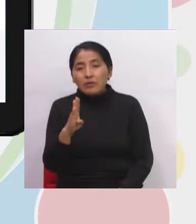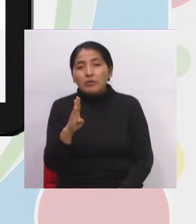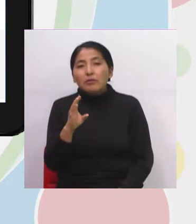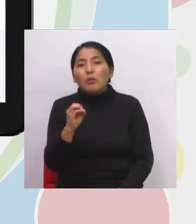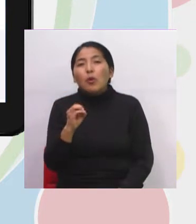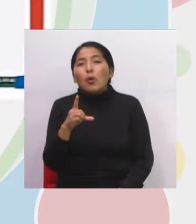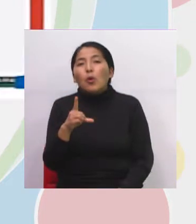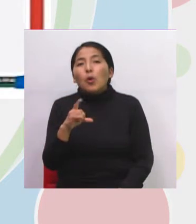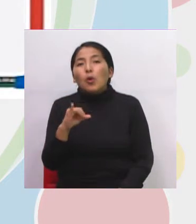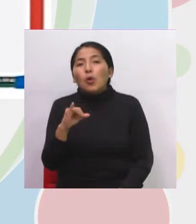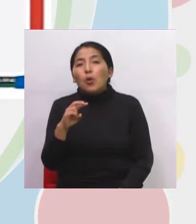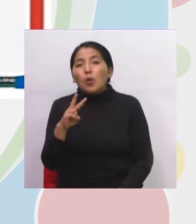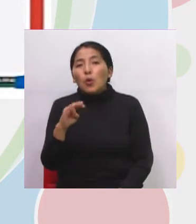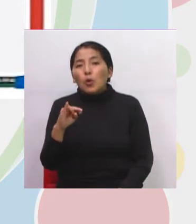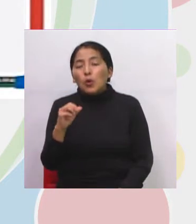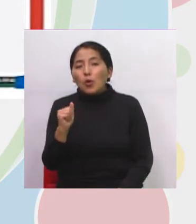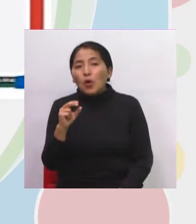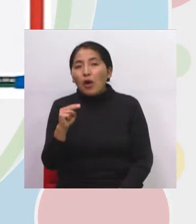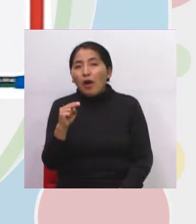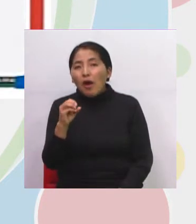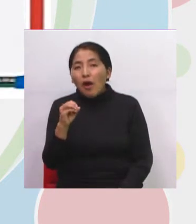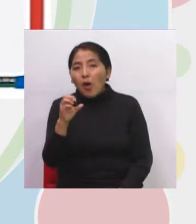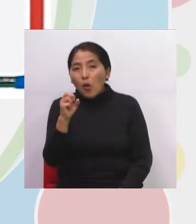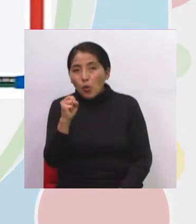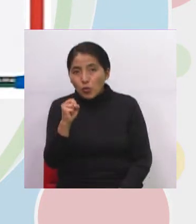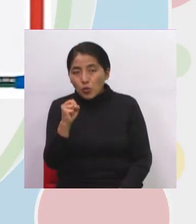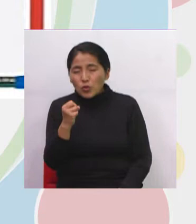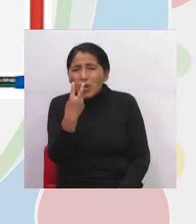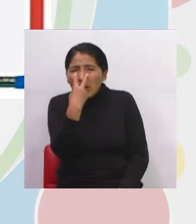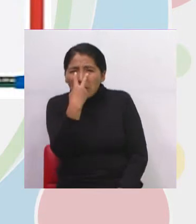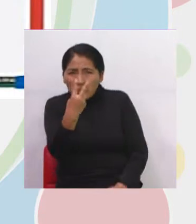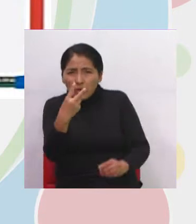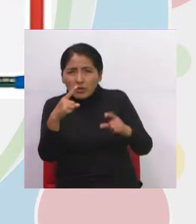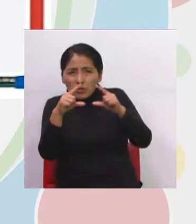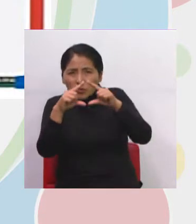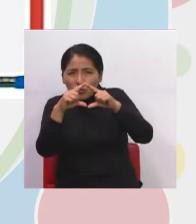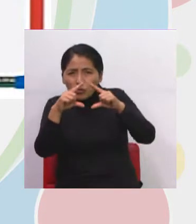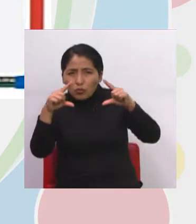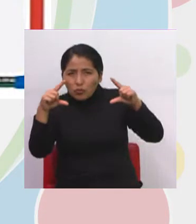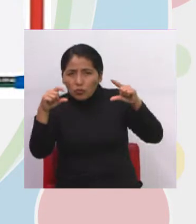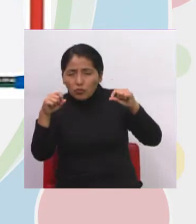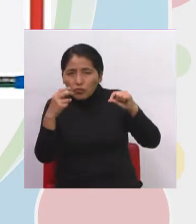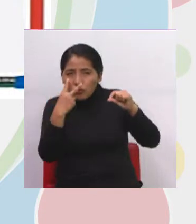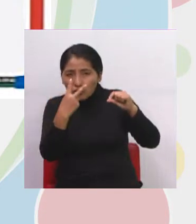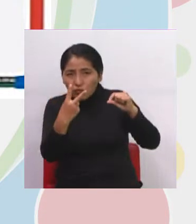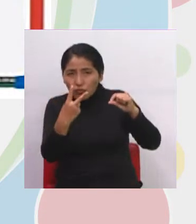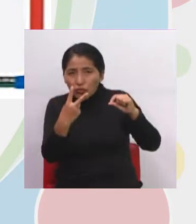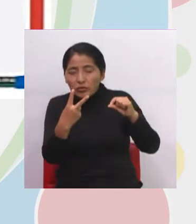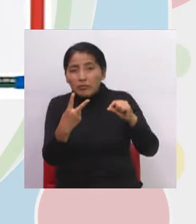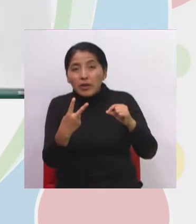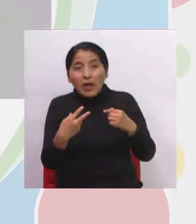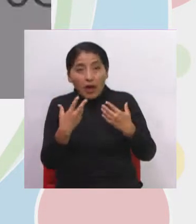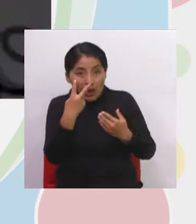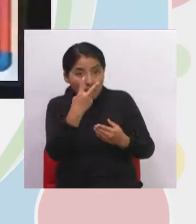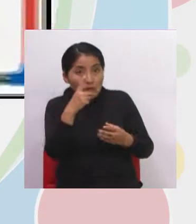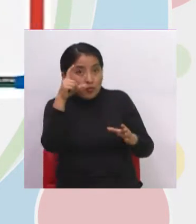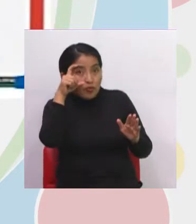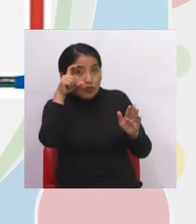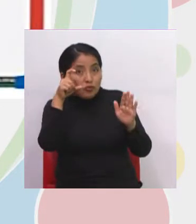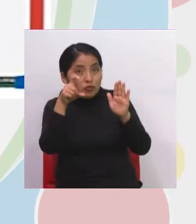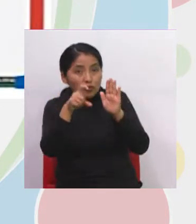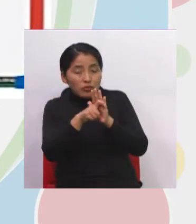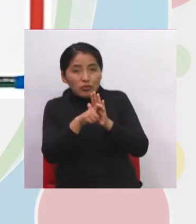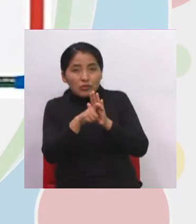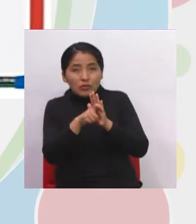billete que tú puedas observar, hay ciertas imágenes que vamos a poder